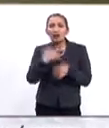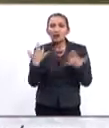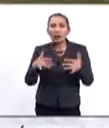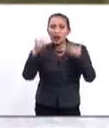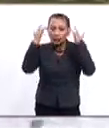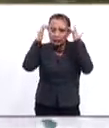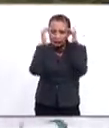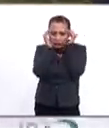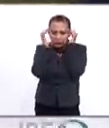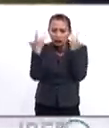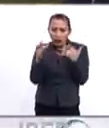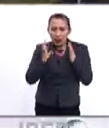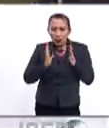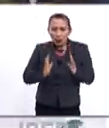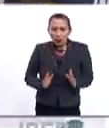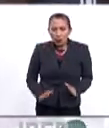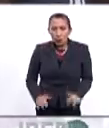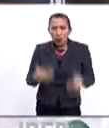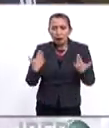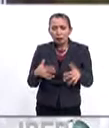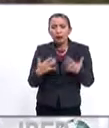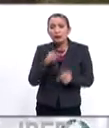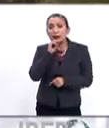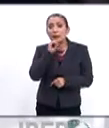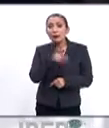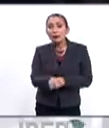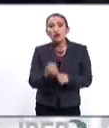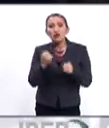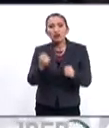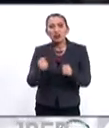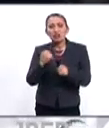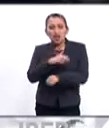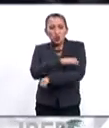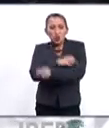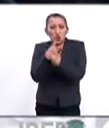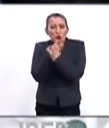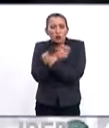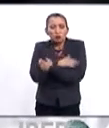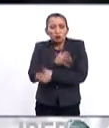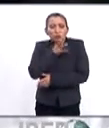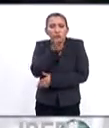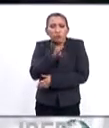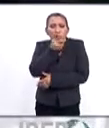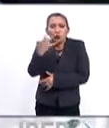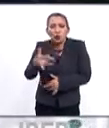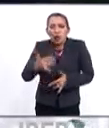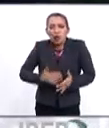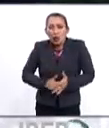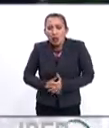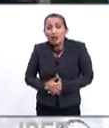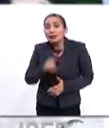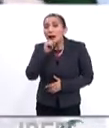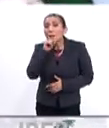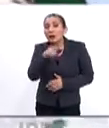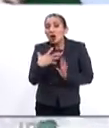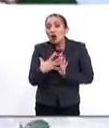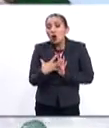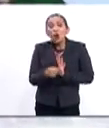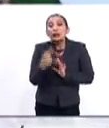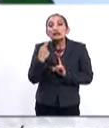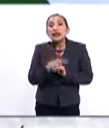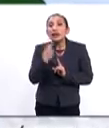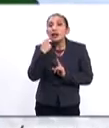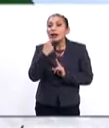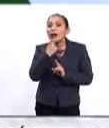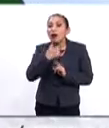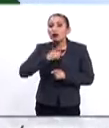dolor de cabeza, dolor muscular y también un fuerte dolor en los huesos, además de vómito y dolor en el estómago y es transmitida por